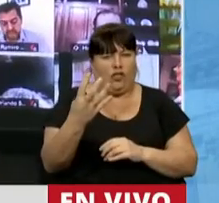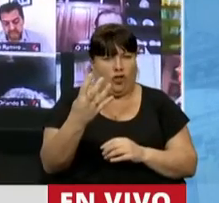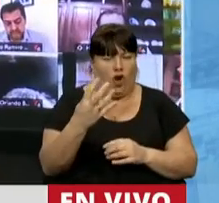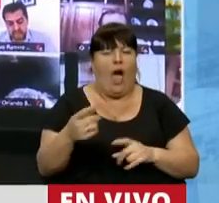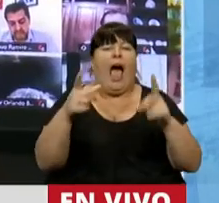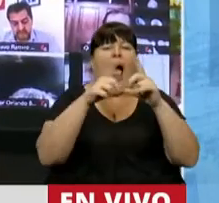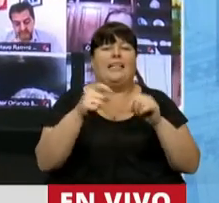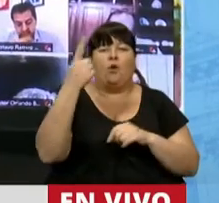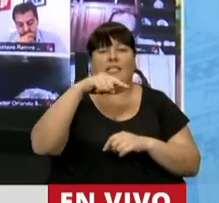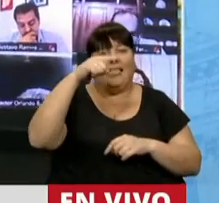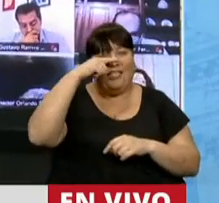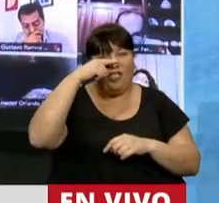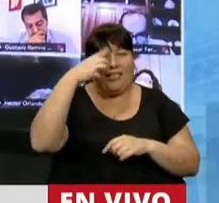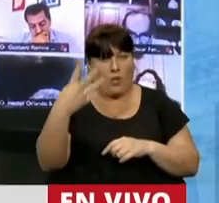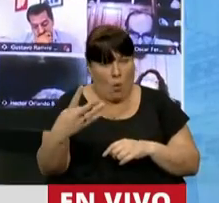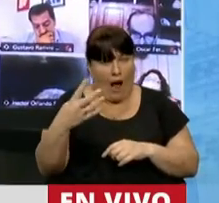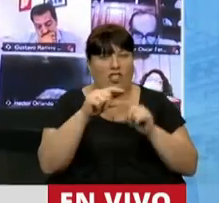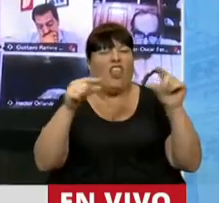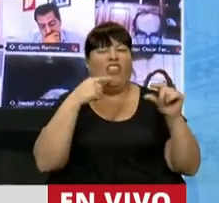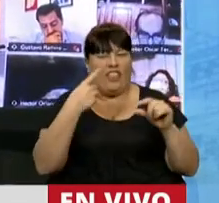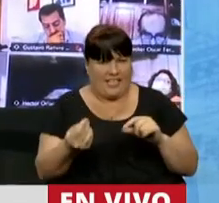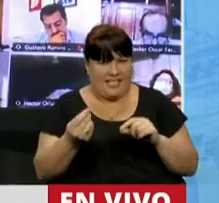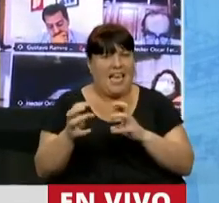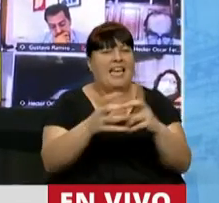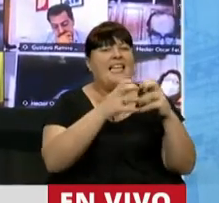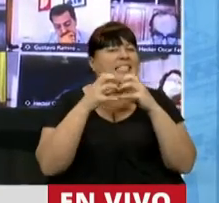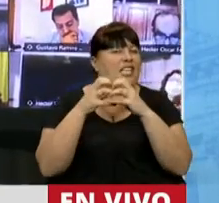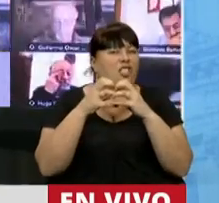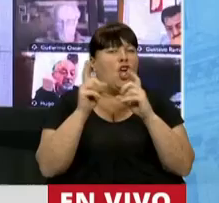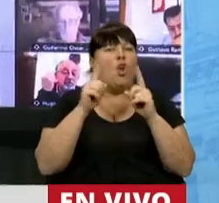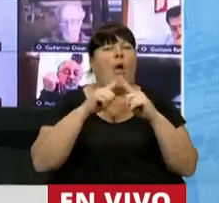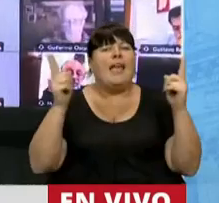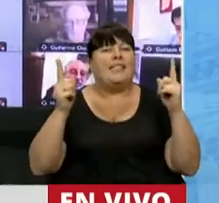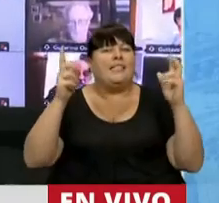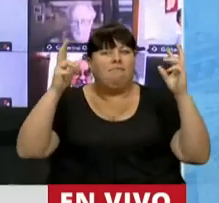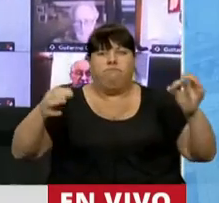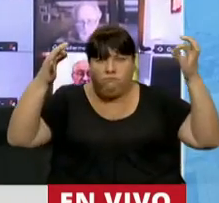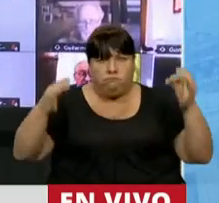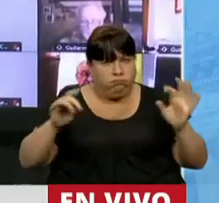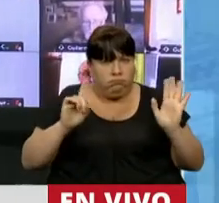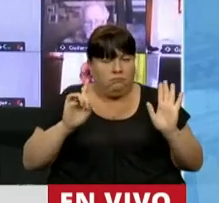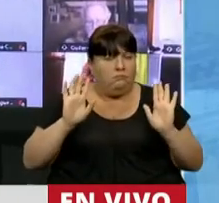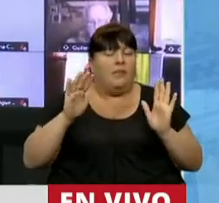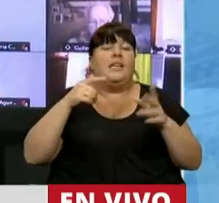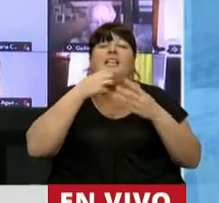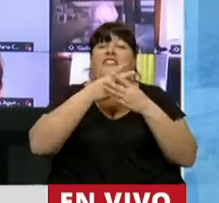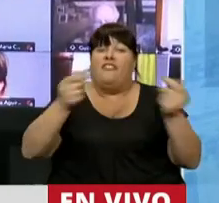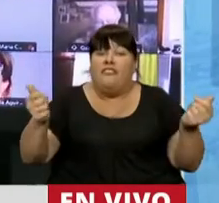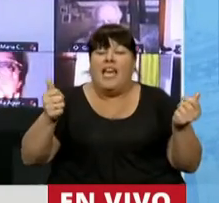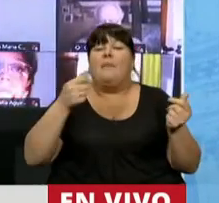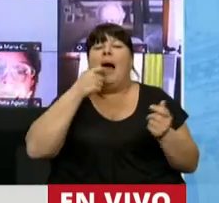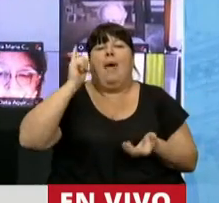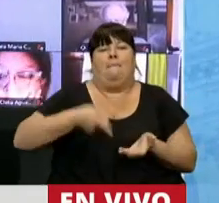artículo 174 dice que la sesión no tendrá duración determinada y será levantada por